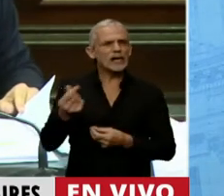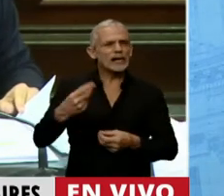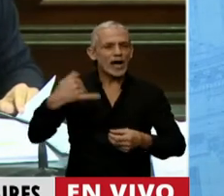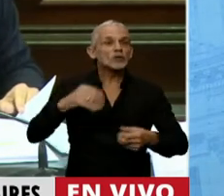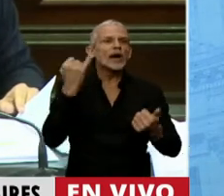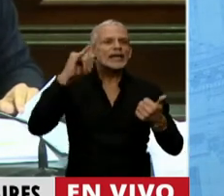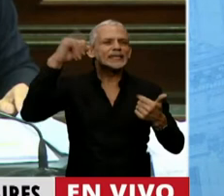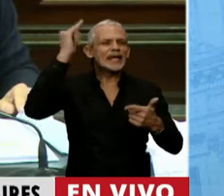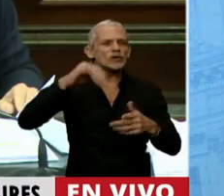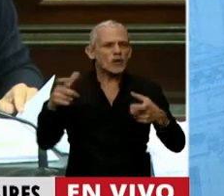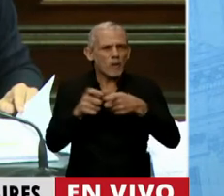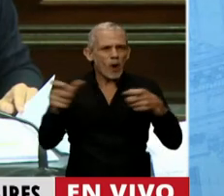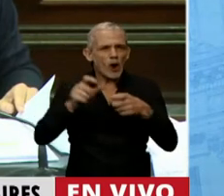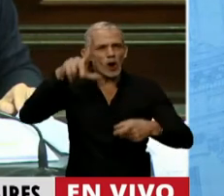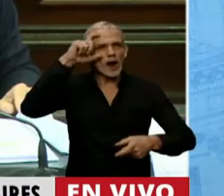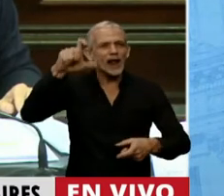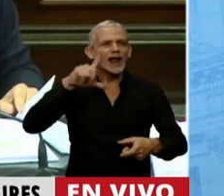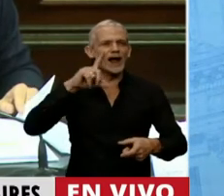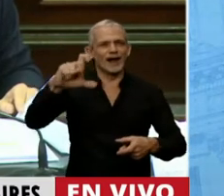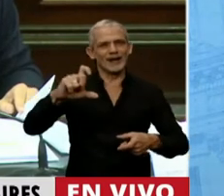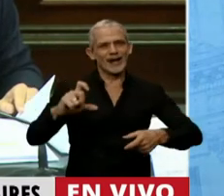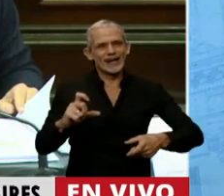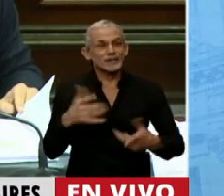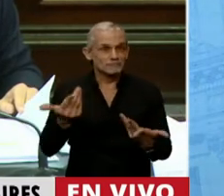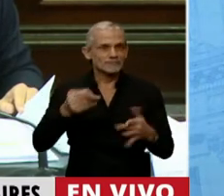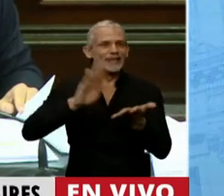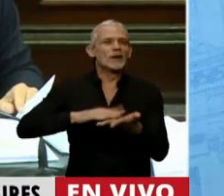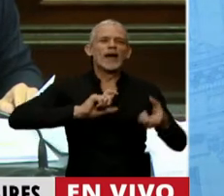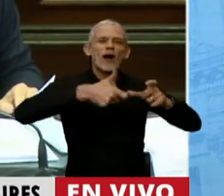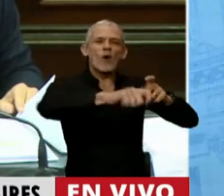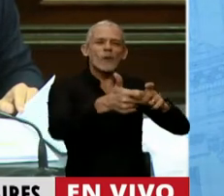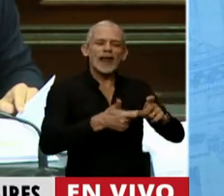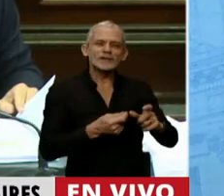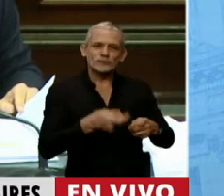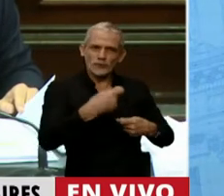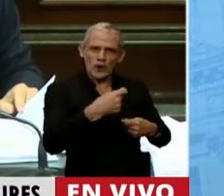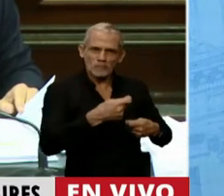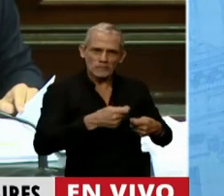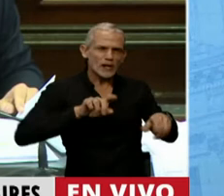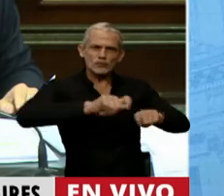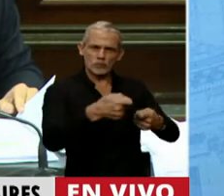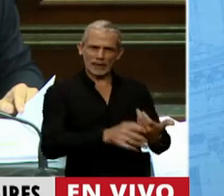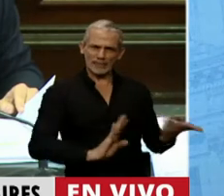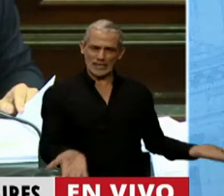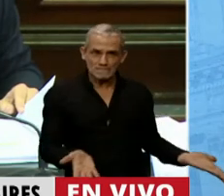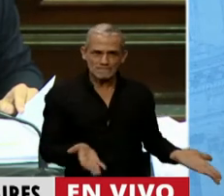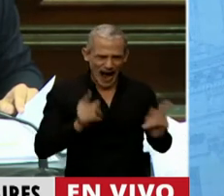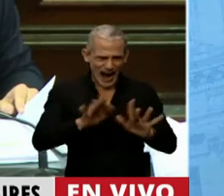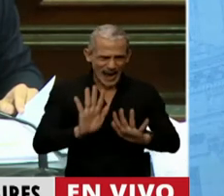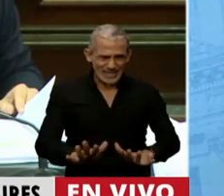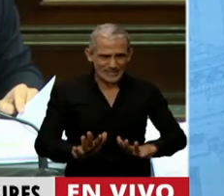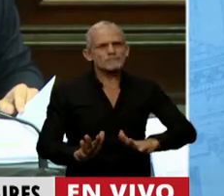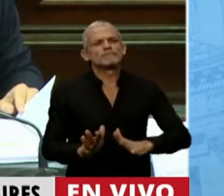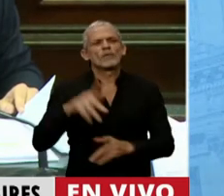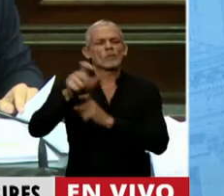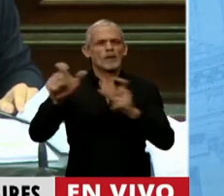intereses de las LELICS y los jubilados con la movilidad suspendida. Es realmente un cuadro que a